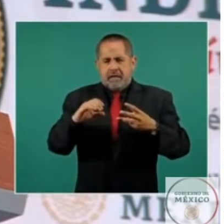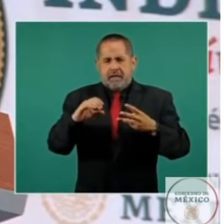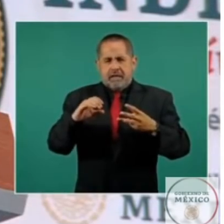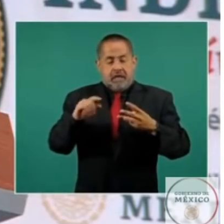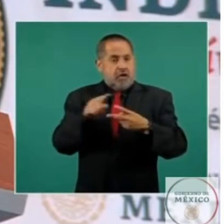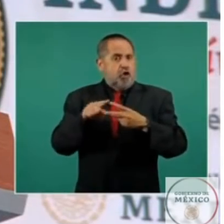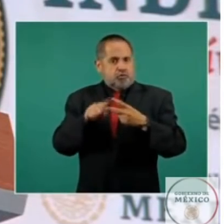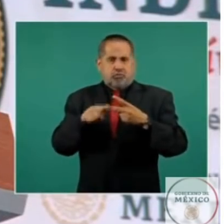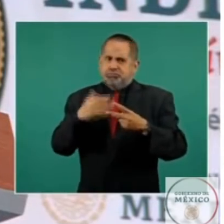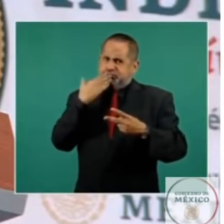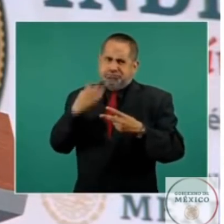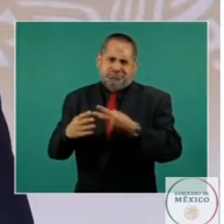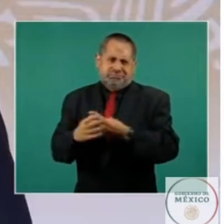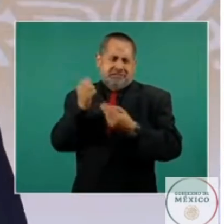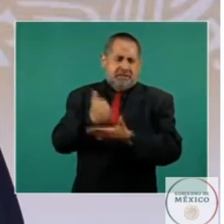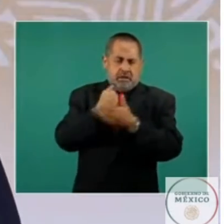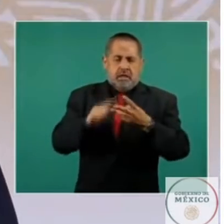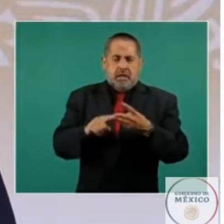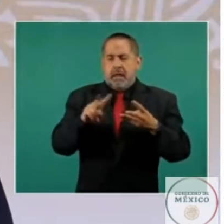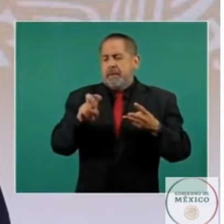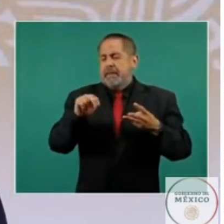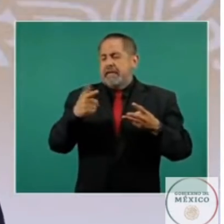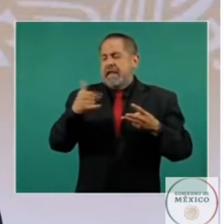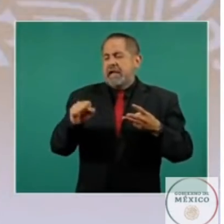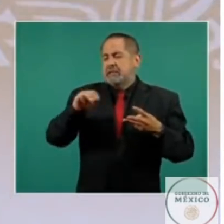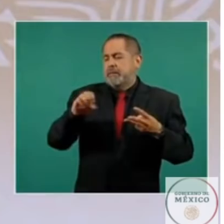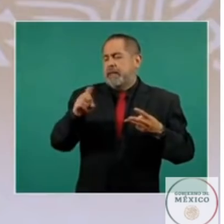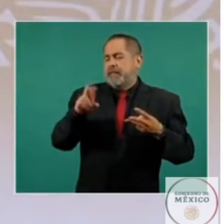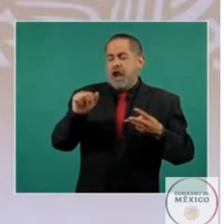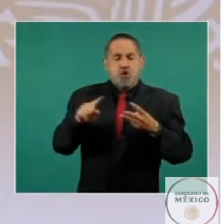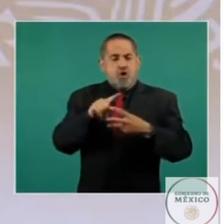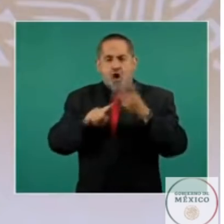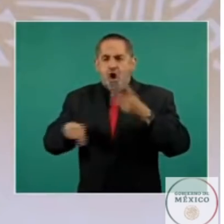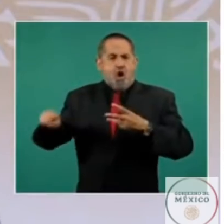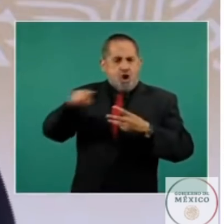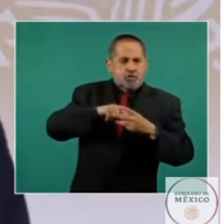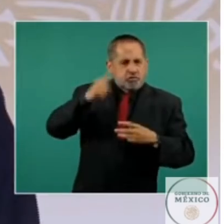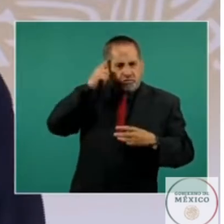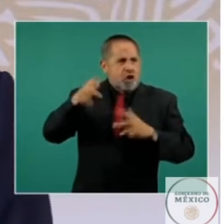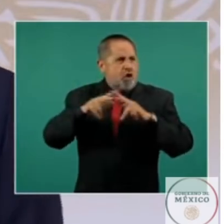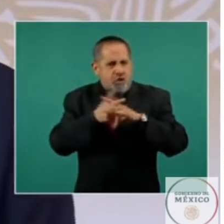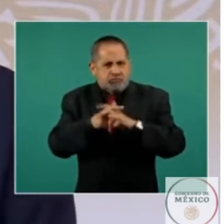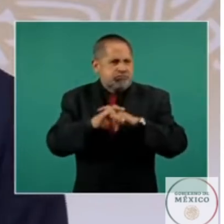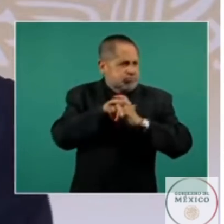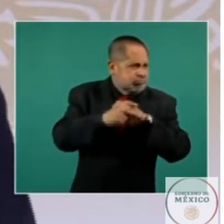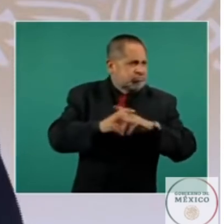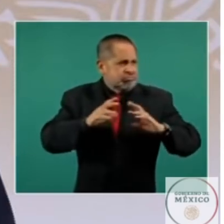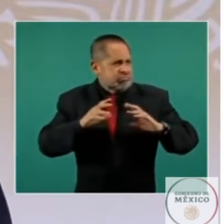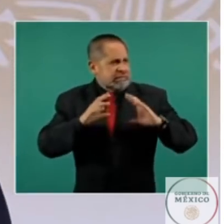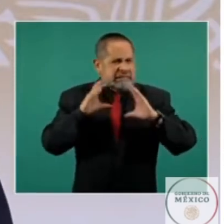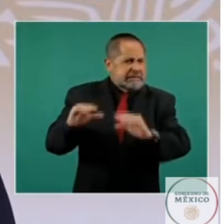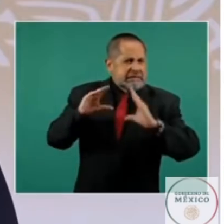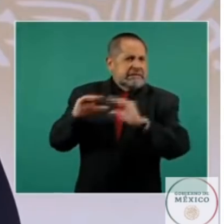adquisición del Yate Granma a Sarcio Venegas y Quir Medrano luchadores profesionales que dieron entrenamiento físico a la tropa